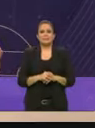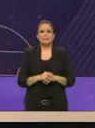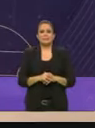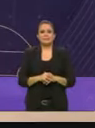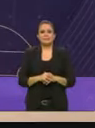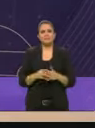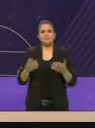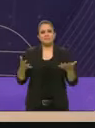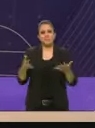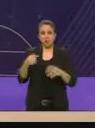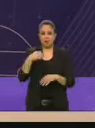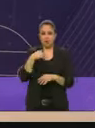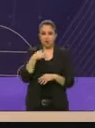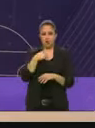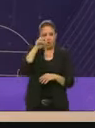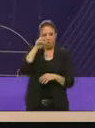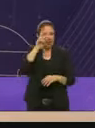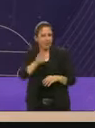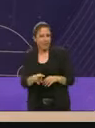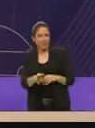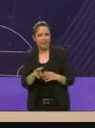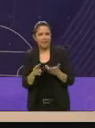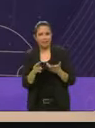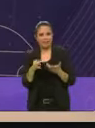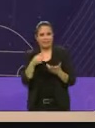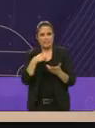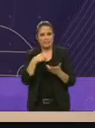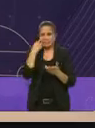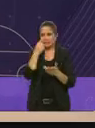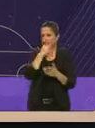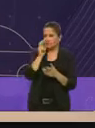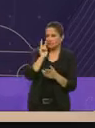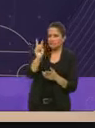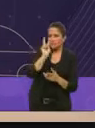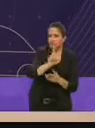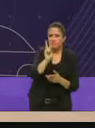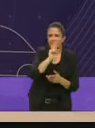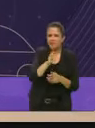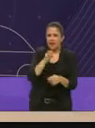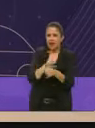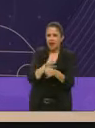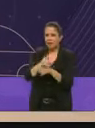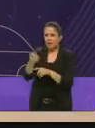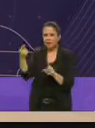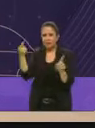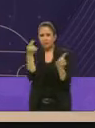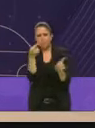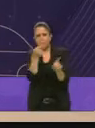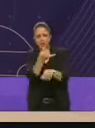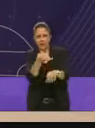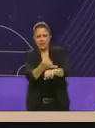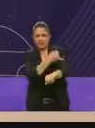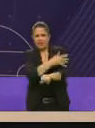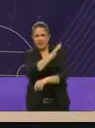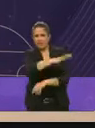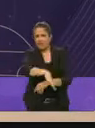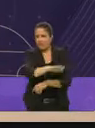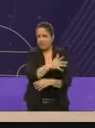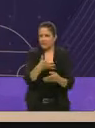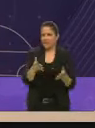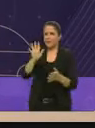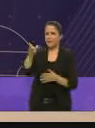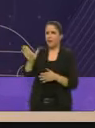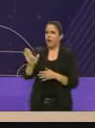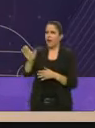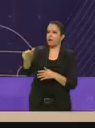quiero decirles que a mí me parece que hablar tan mal de Iztapalapa se oye a clasismo,